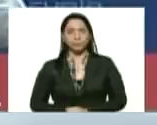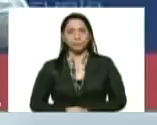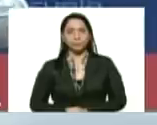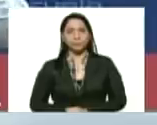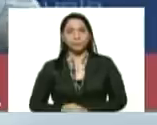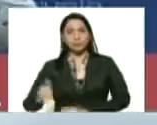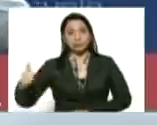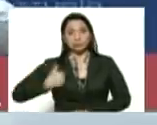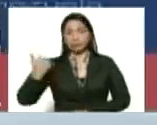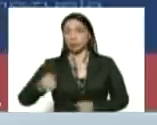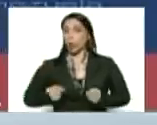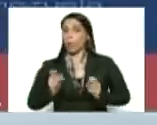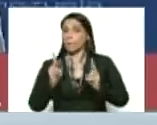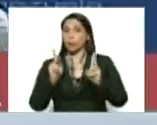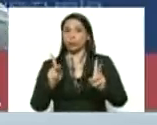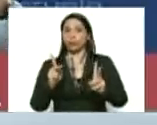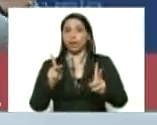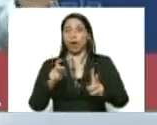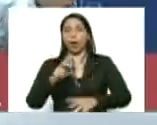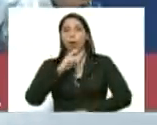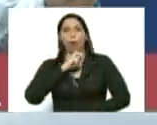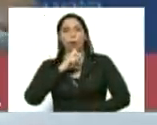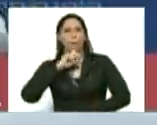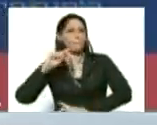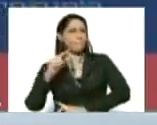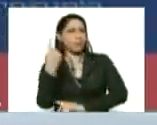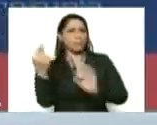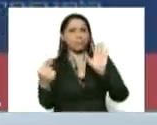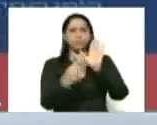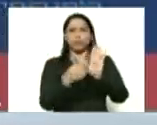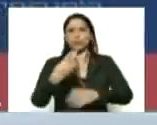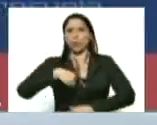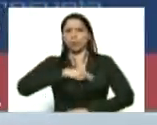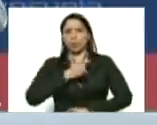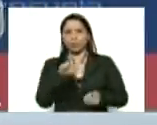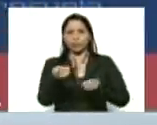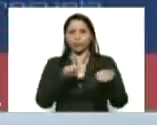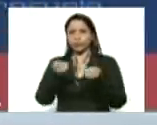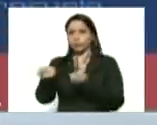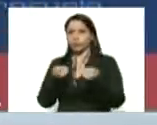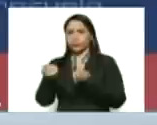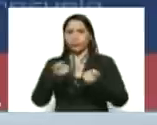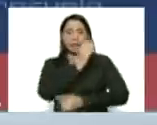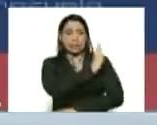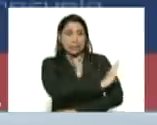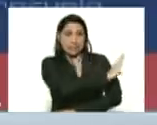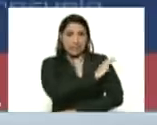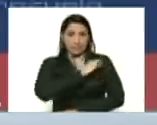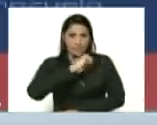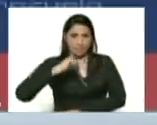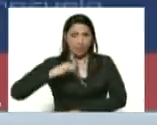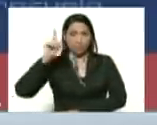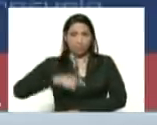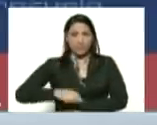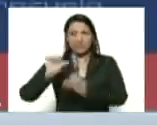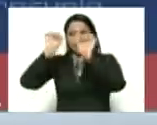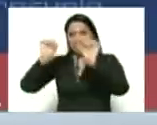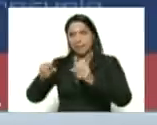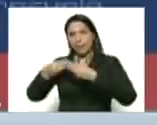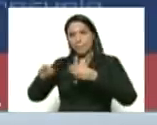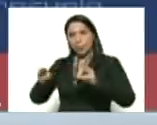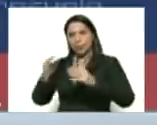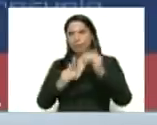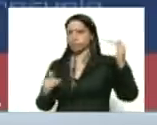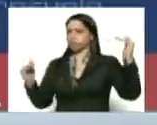aprovechando esta oportunidad de oro que por primera vez estamos coordinaditos clínicas privadas y sistema público del